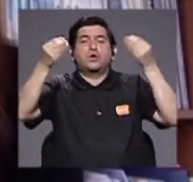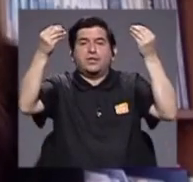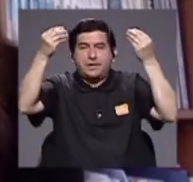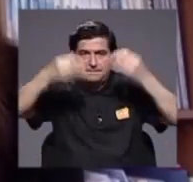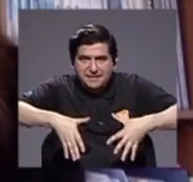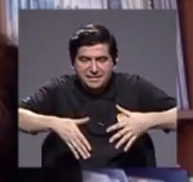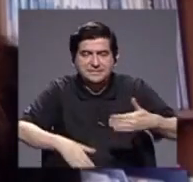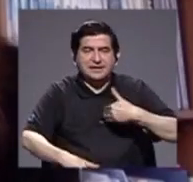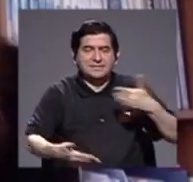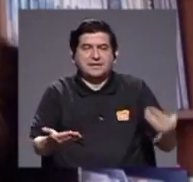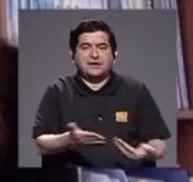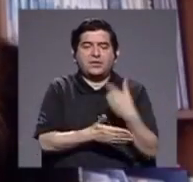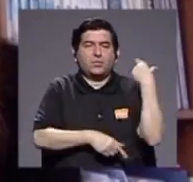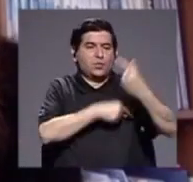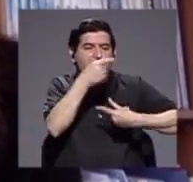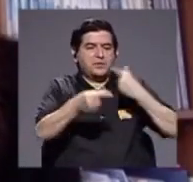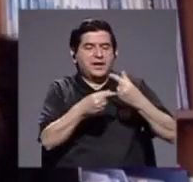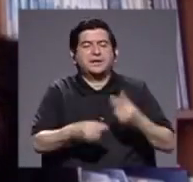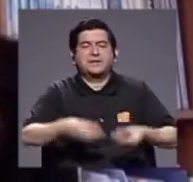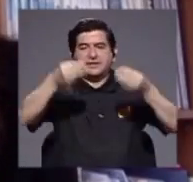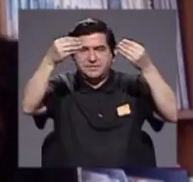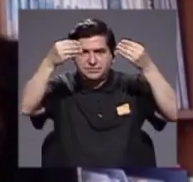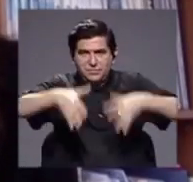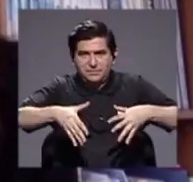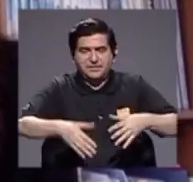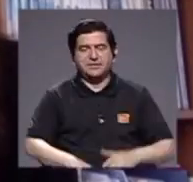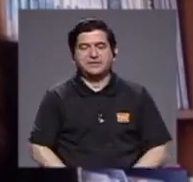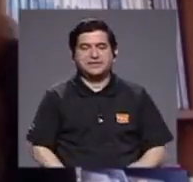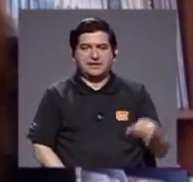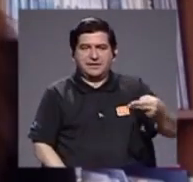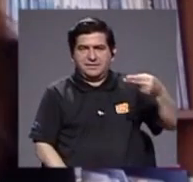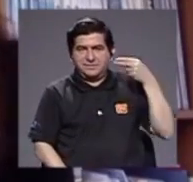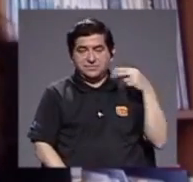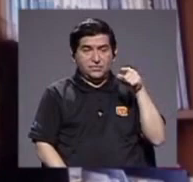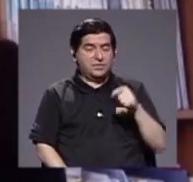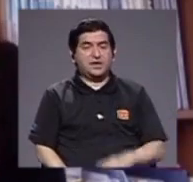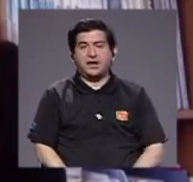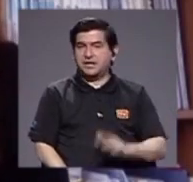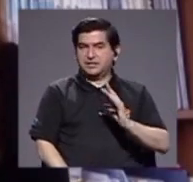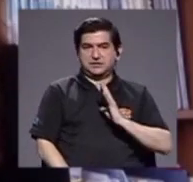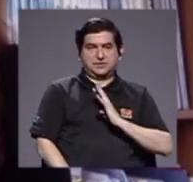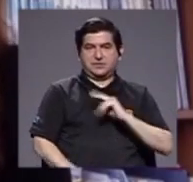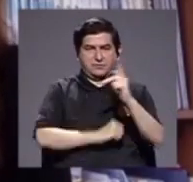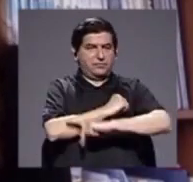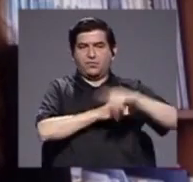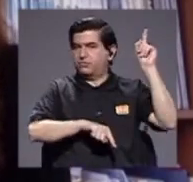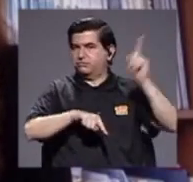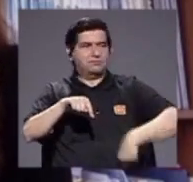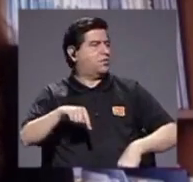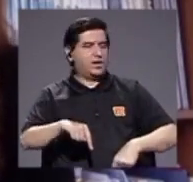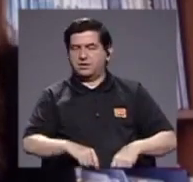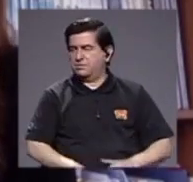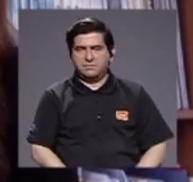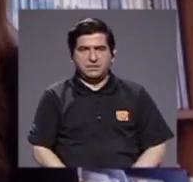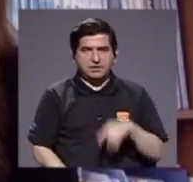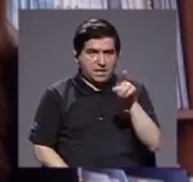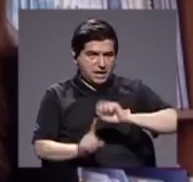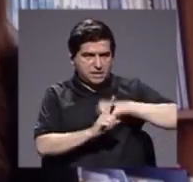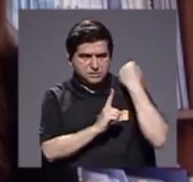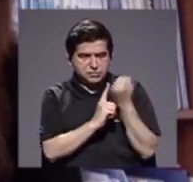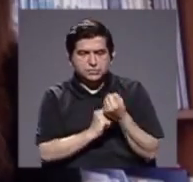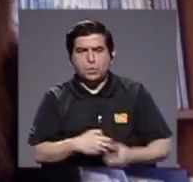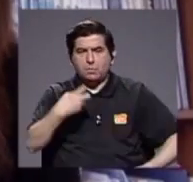y tener una nueva generación perdida y eso no es un lujo que este país no puede darse porque ahí sí que estaríamos